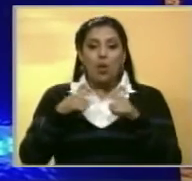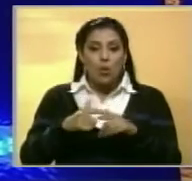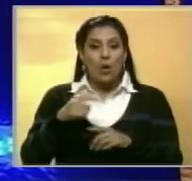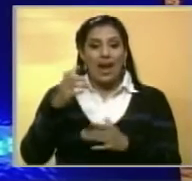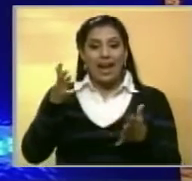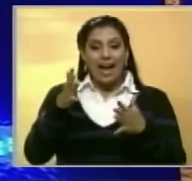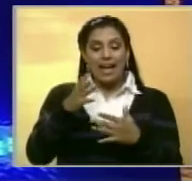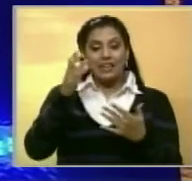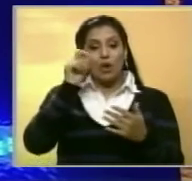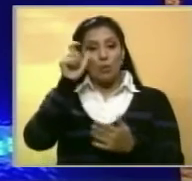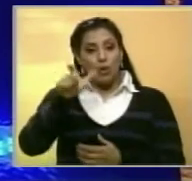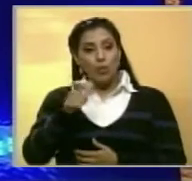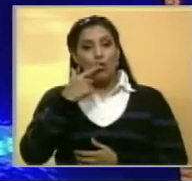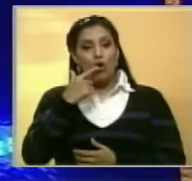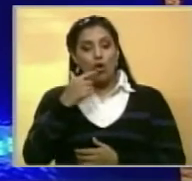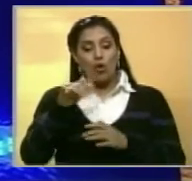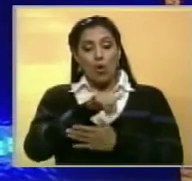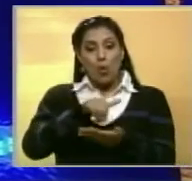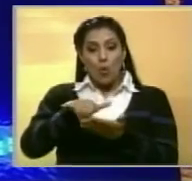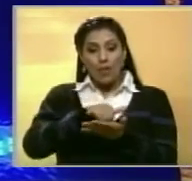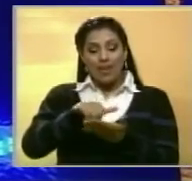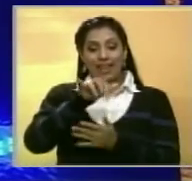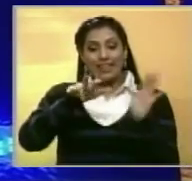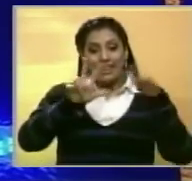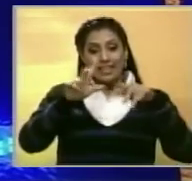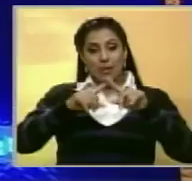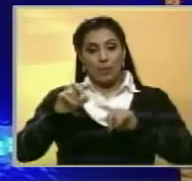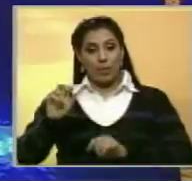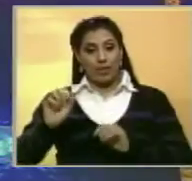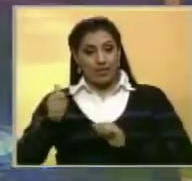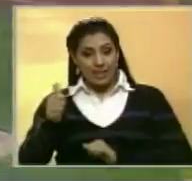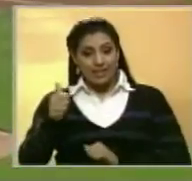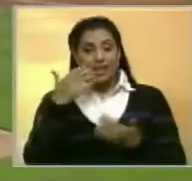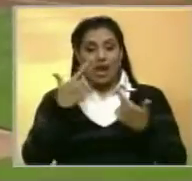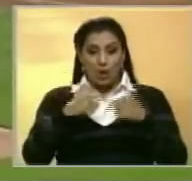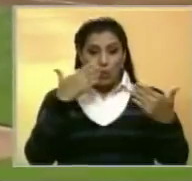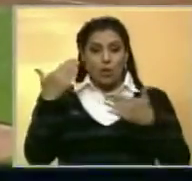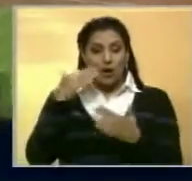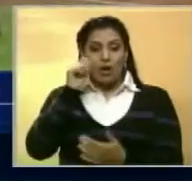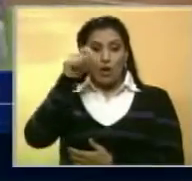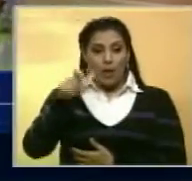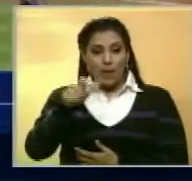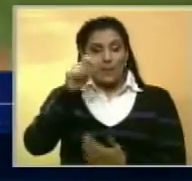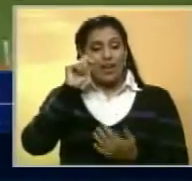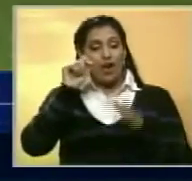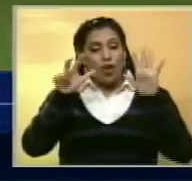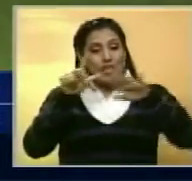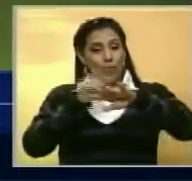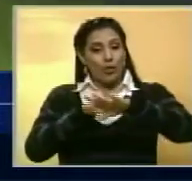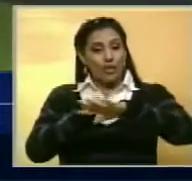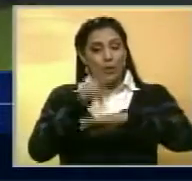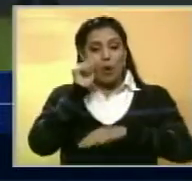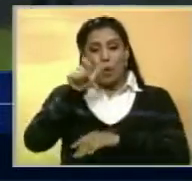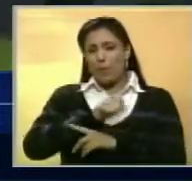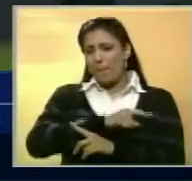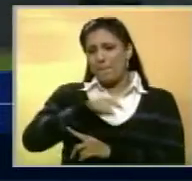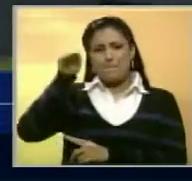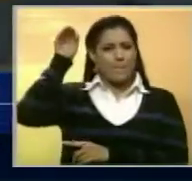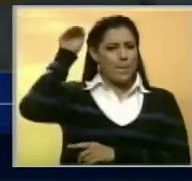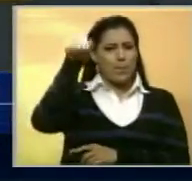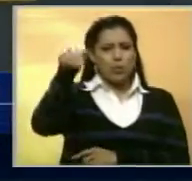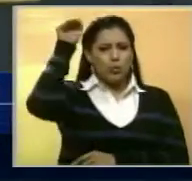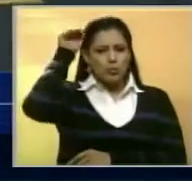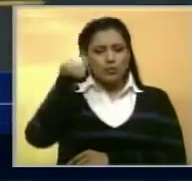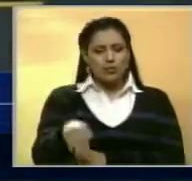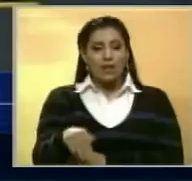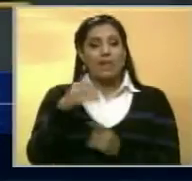el triunfo de los Rockies de Colorado ante los Yankees de Nueva York de 13 carreras por 10. Vamos al Corfield de Colorado. Octavo inning y el Zuliano con Etaljon Rón. 15 de la